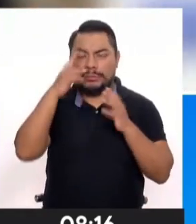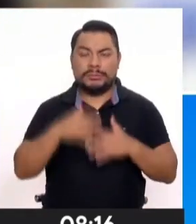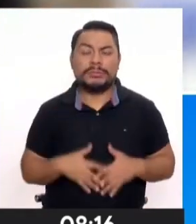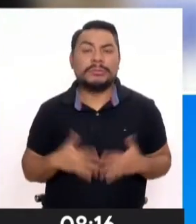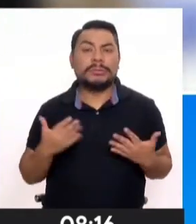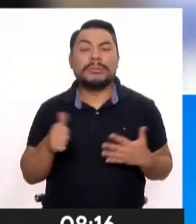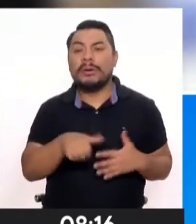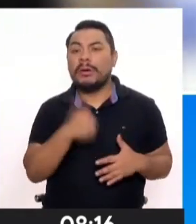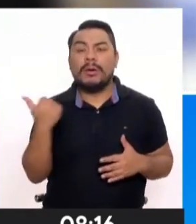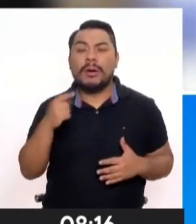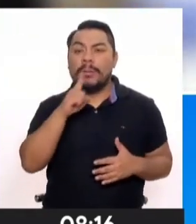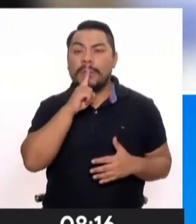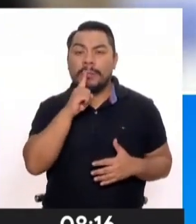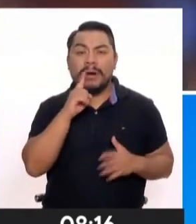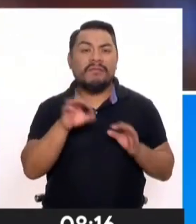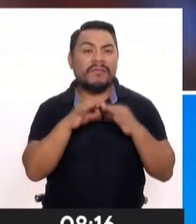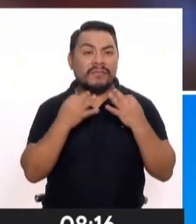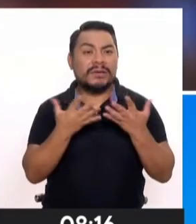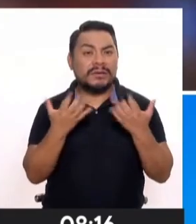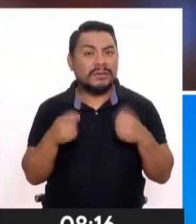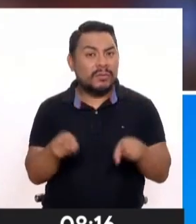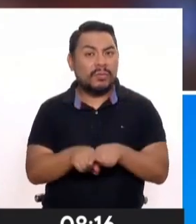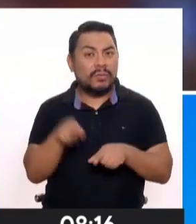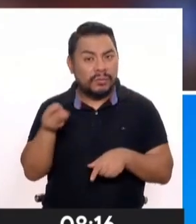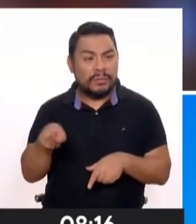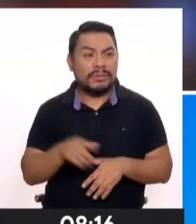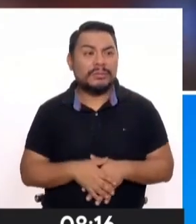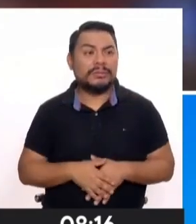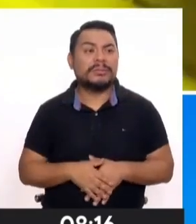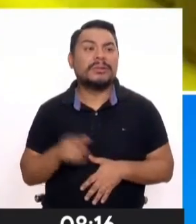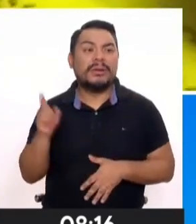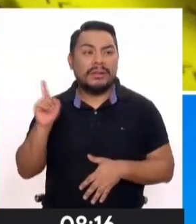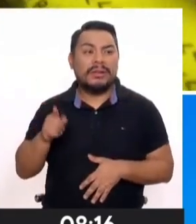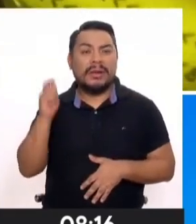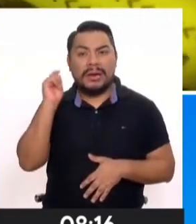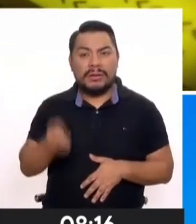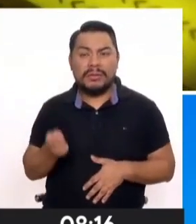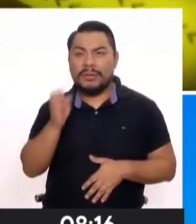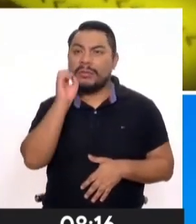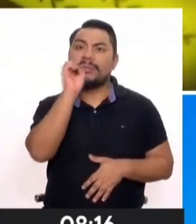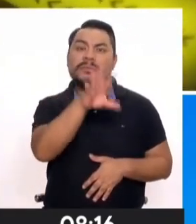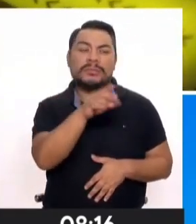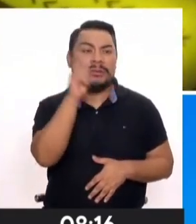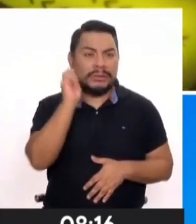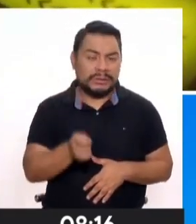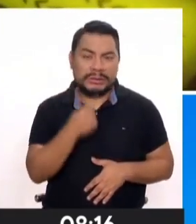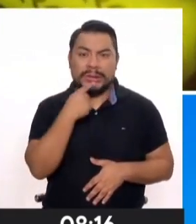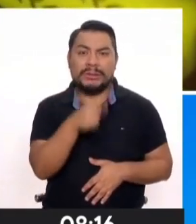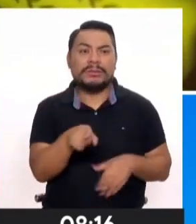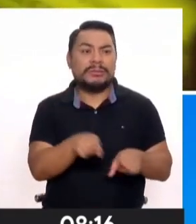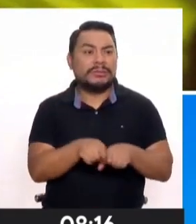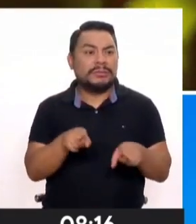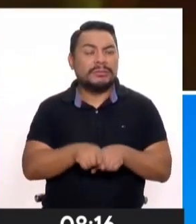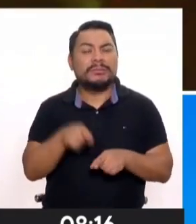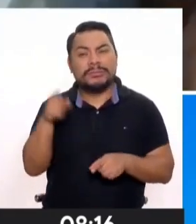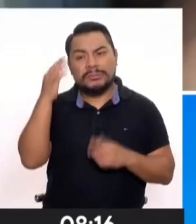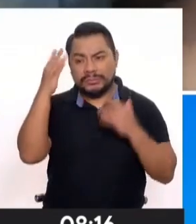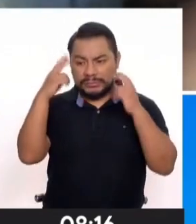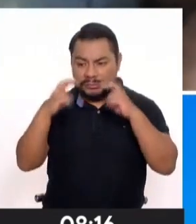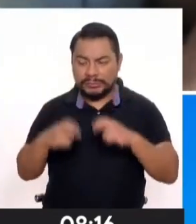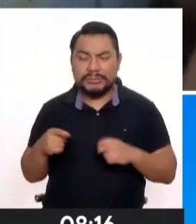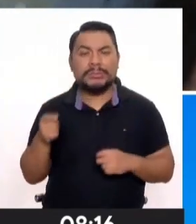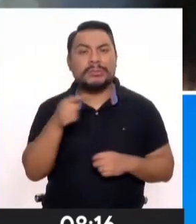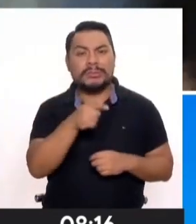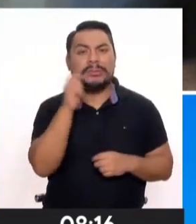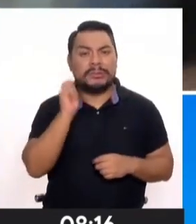que algún otro padre de familia quisiera hacer lo mismo, pues tendría que ir al juez, que a su vez tendría que seguir este criterio del tribunal,